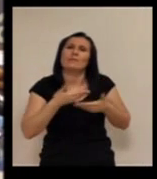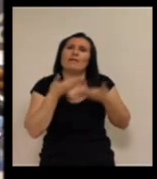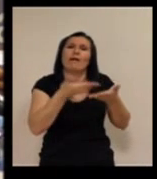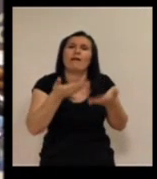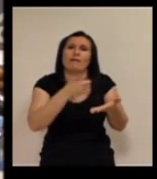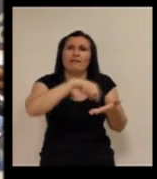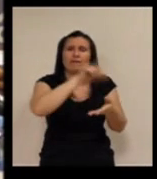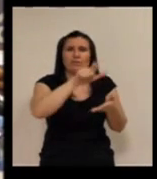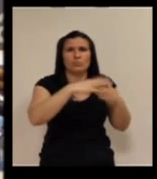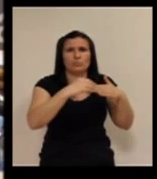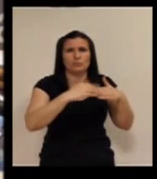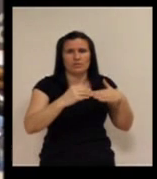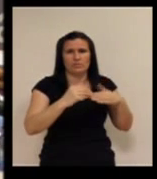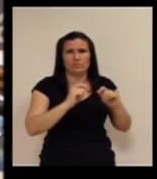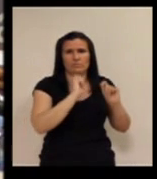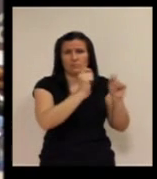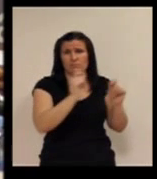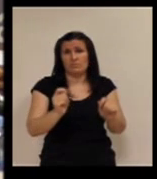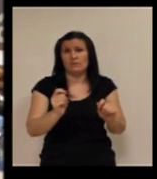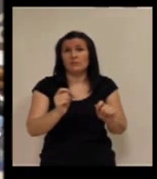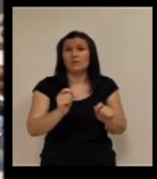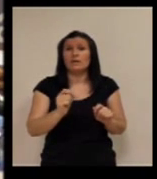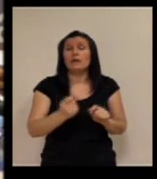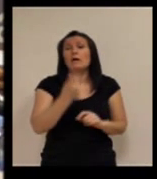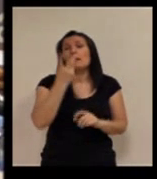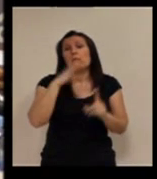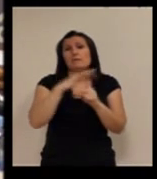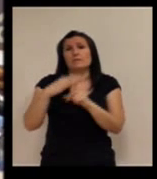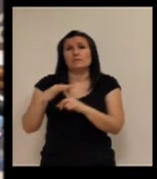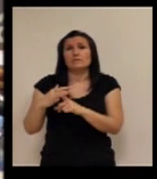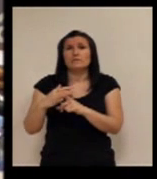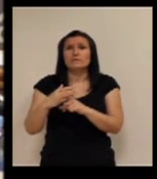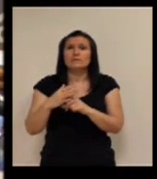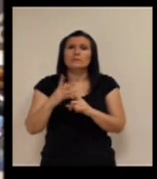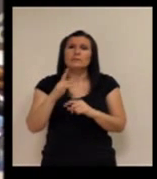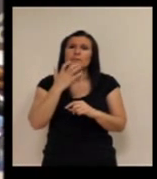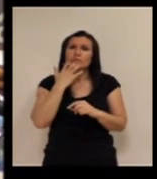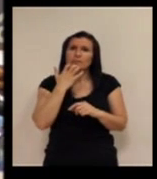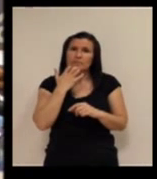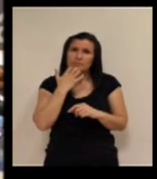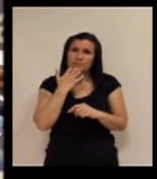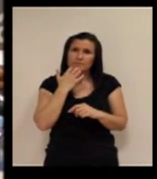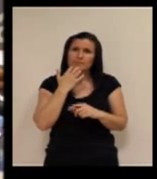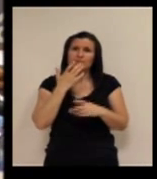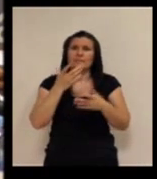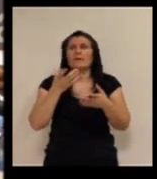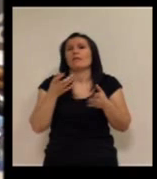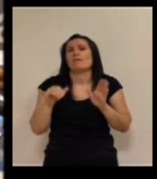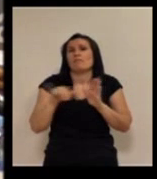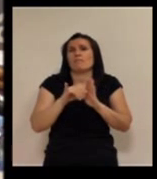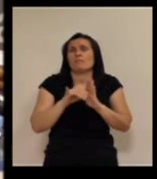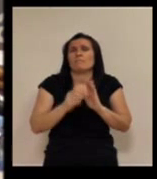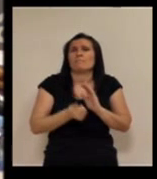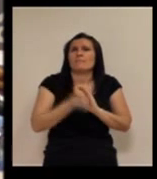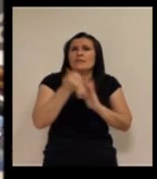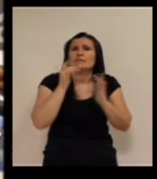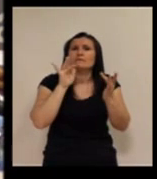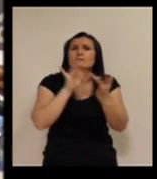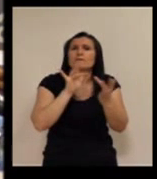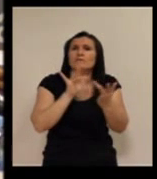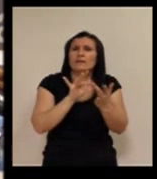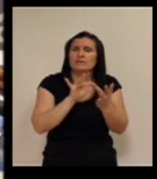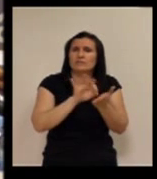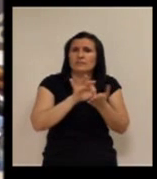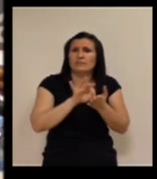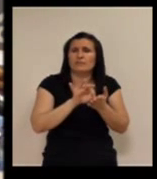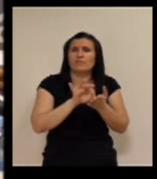ayuda al usuario, ¿no? En ocasiones pasa, pues, por acercar todavía mucho más el contacto del servicio